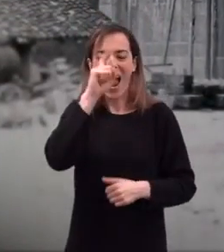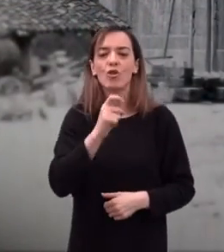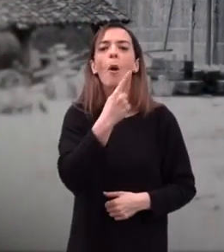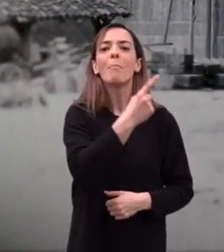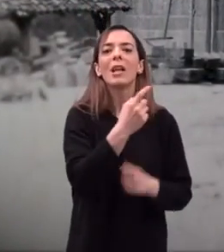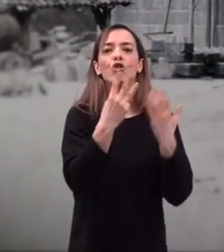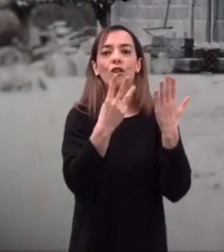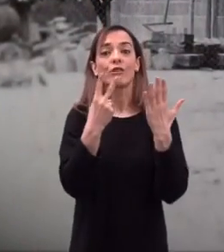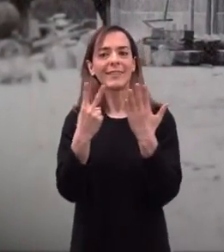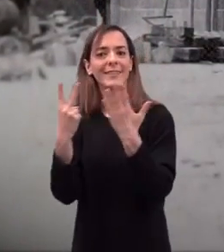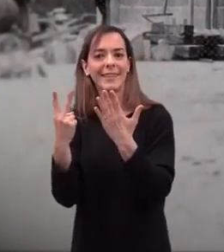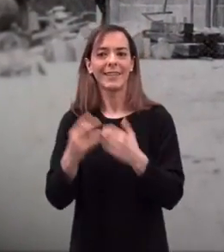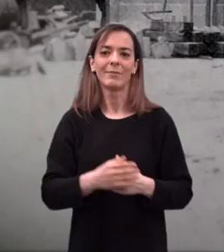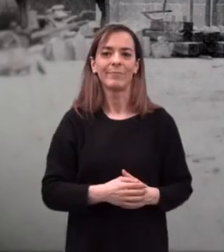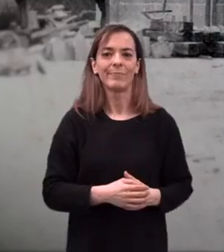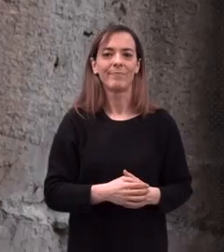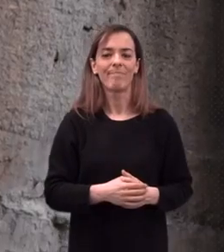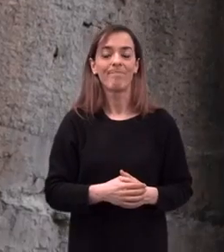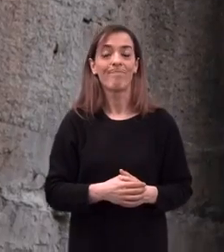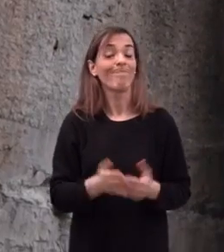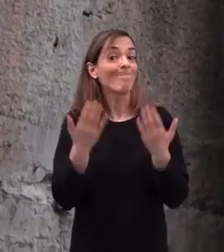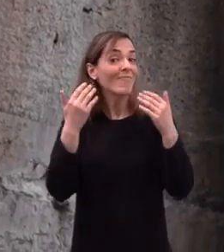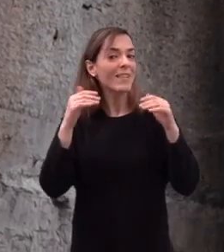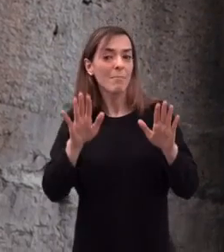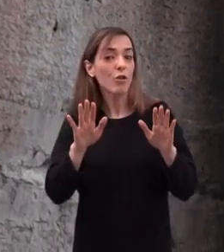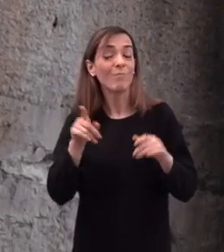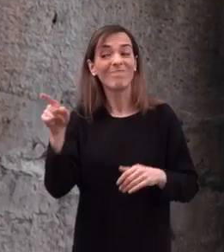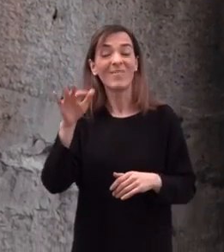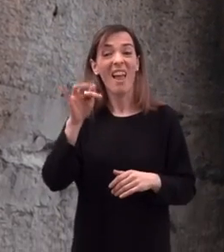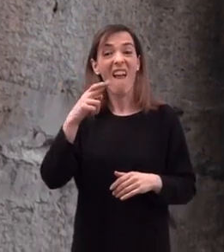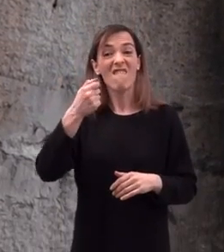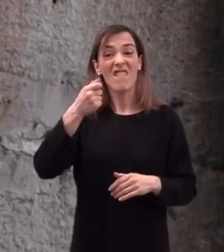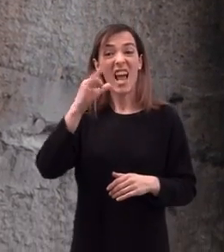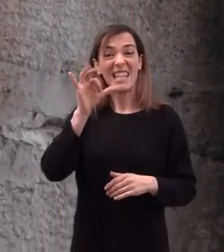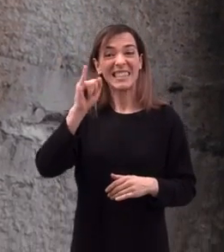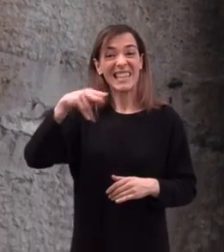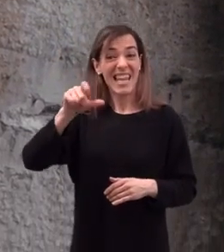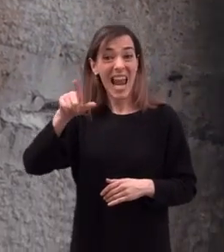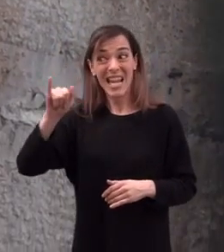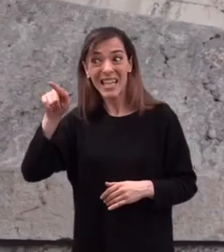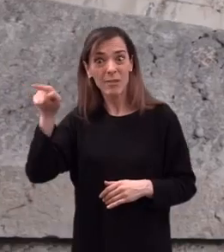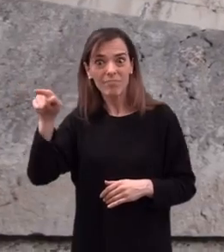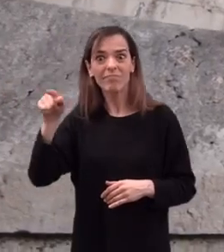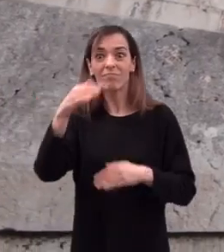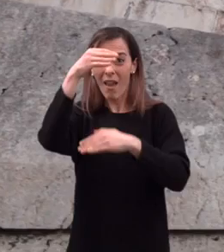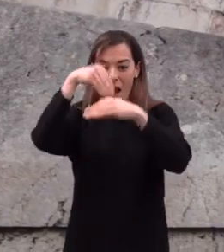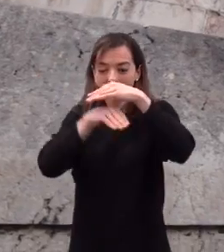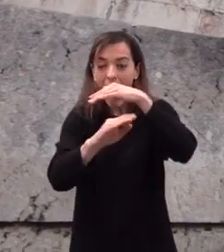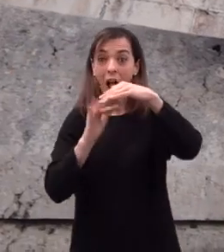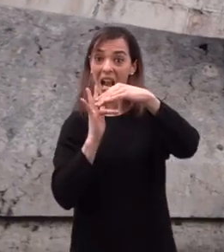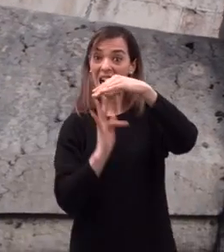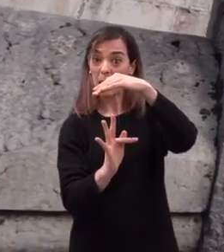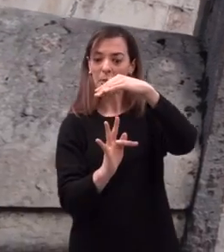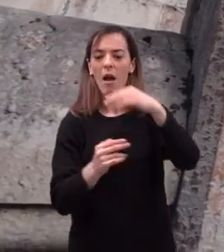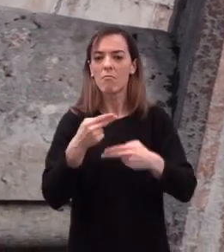trabajos en 1877. Sin embargo, Frasinelli tan solo pudo realizar